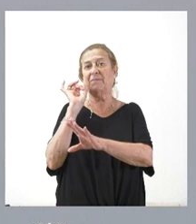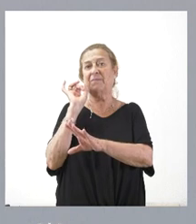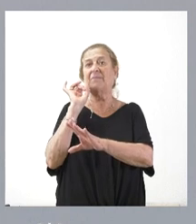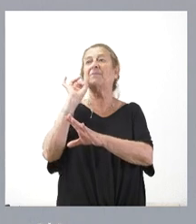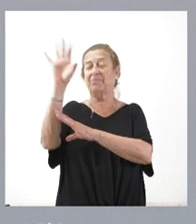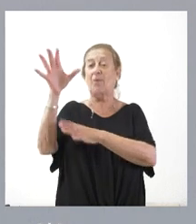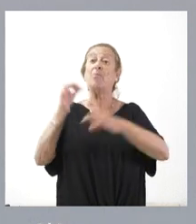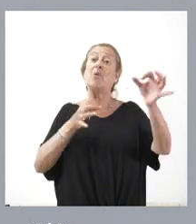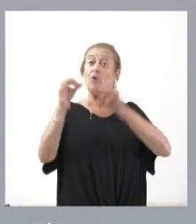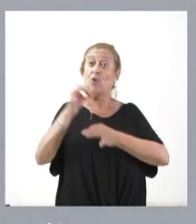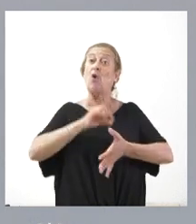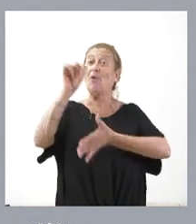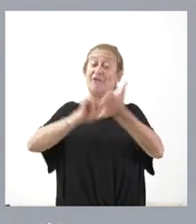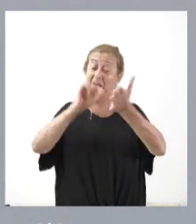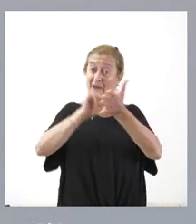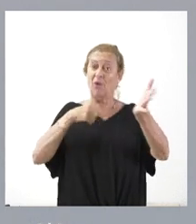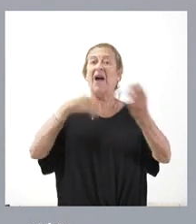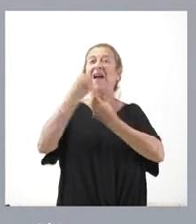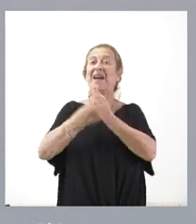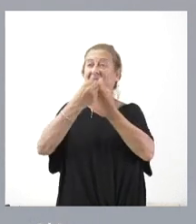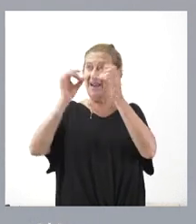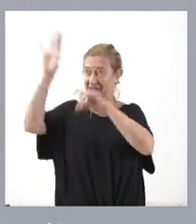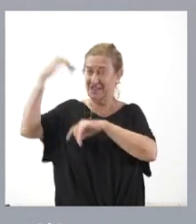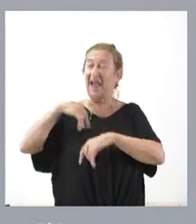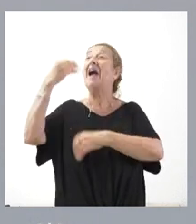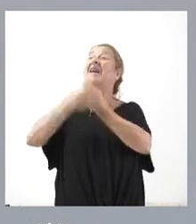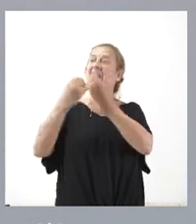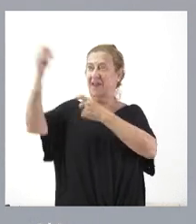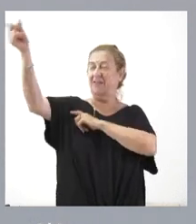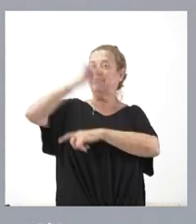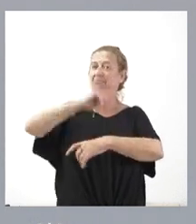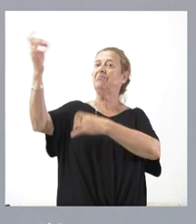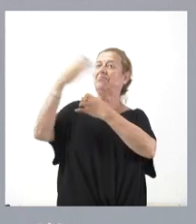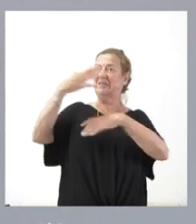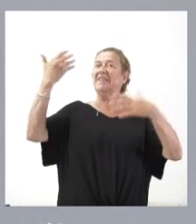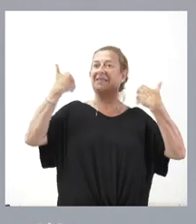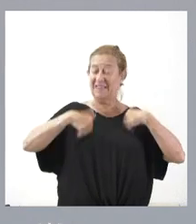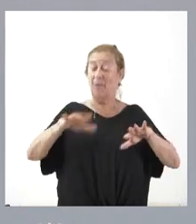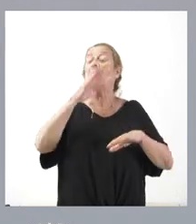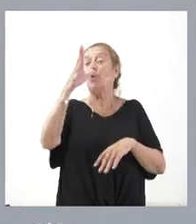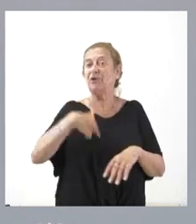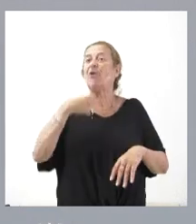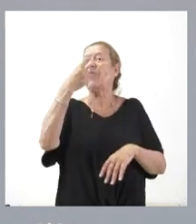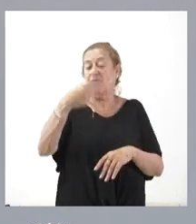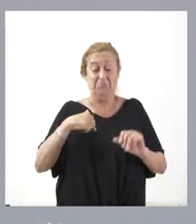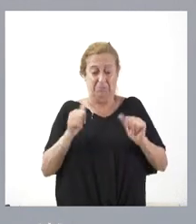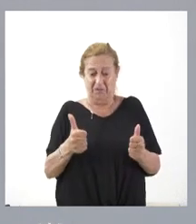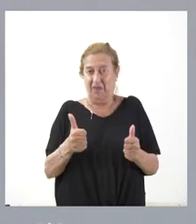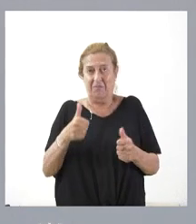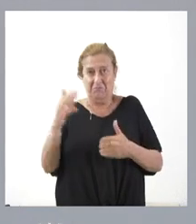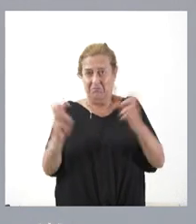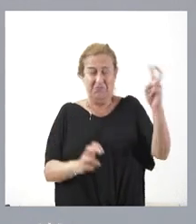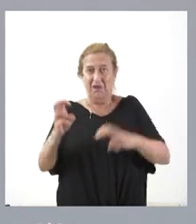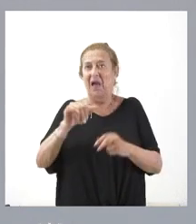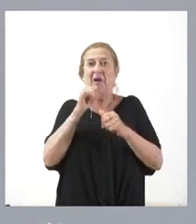protocolo firmado a Canarias. Canarias nos lo ha devuelto. Por eso digo que empezarán a venir a